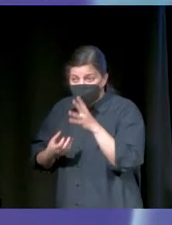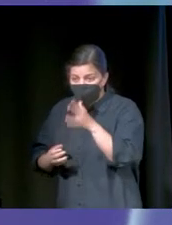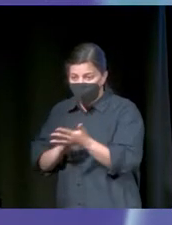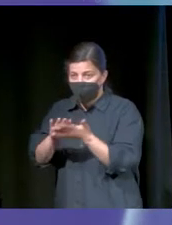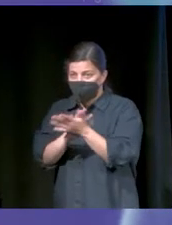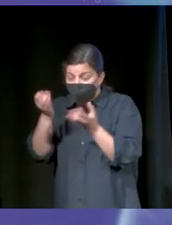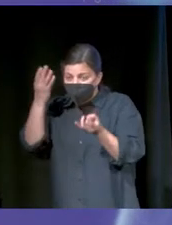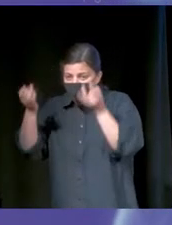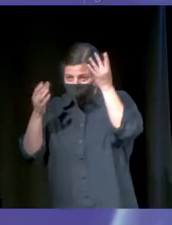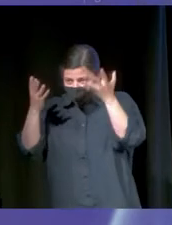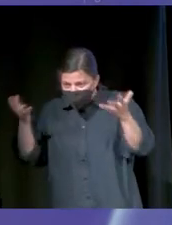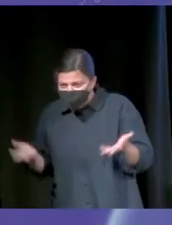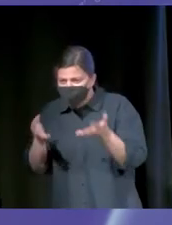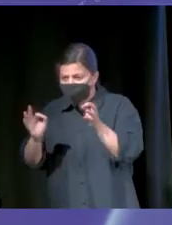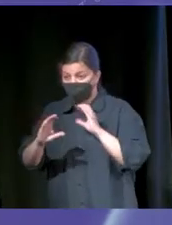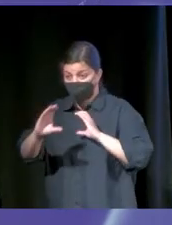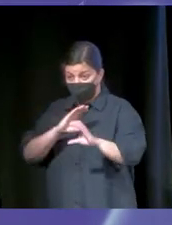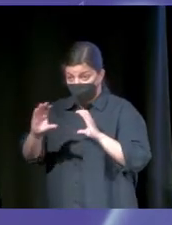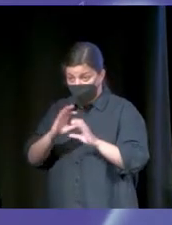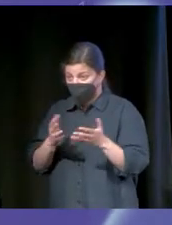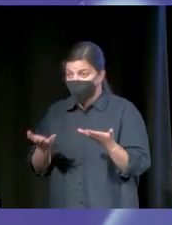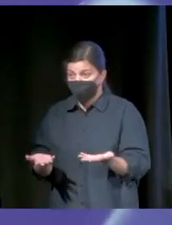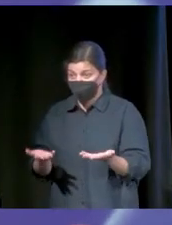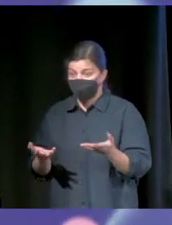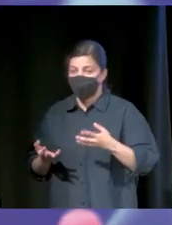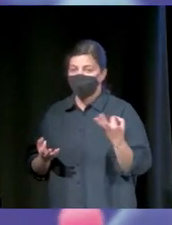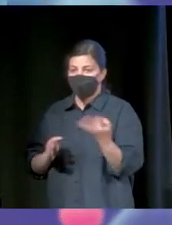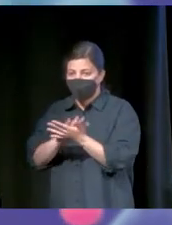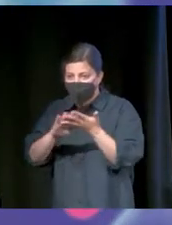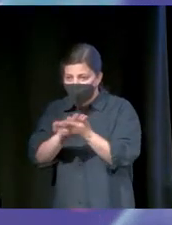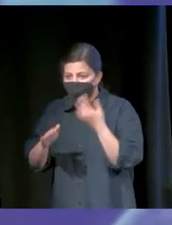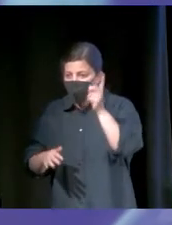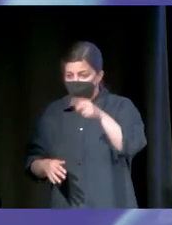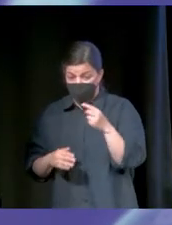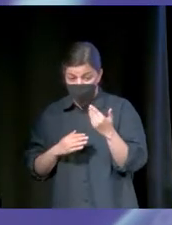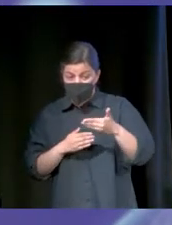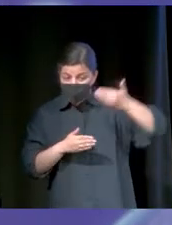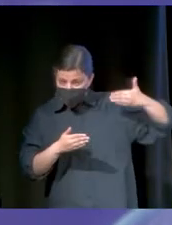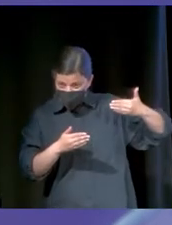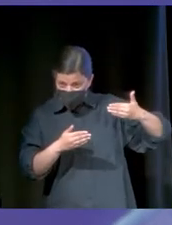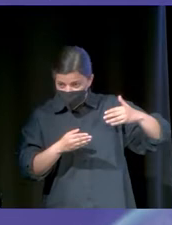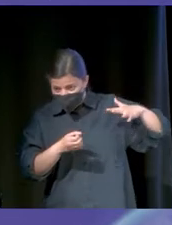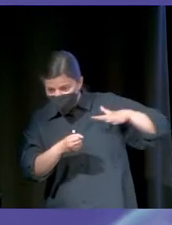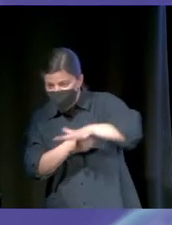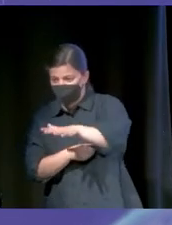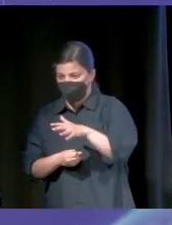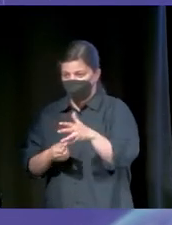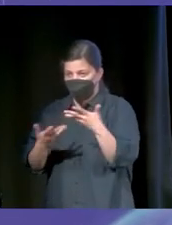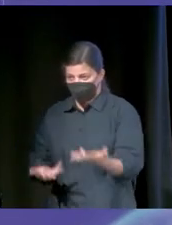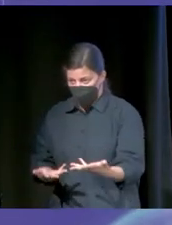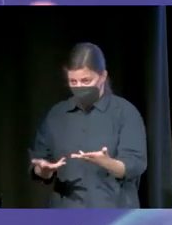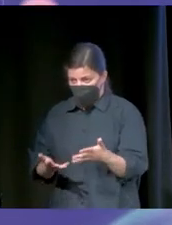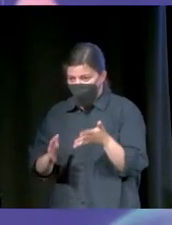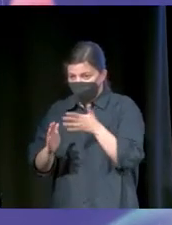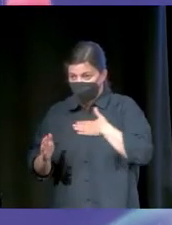de innovación, de emprendimiento y de comunicación, tenemos que hablar de cómo el pasado va a impactar al futuro. Y es que esta pandemia ha hecho que